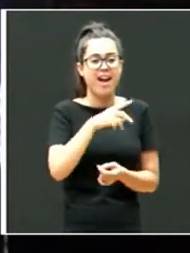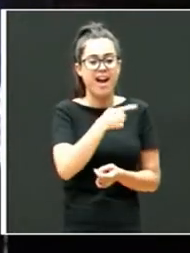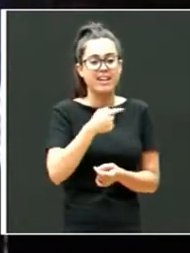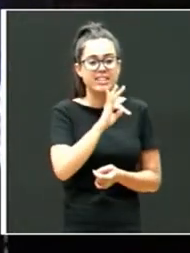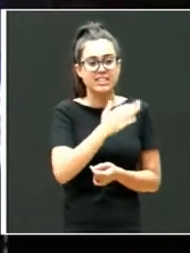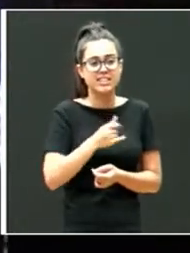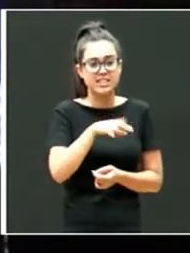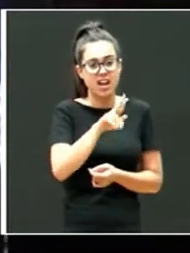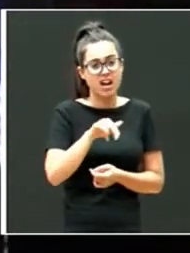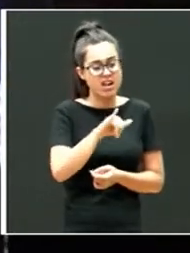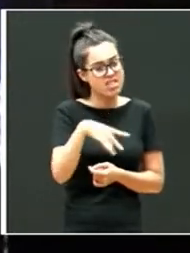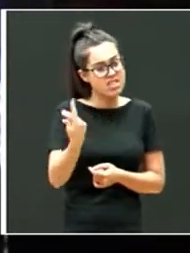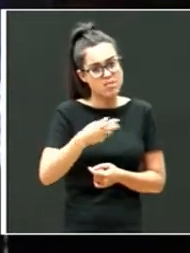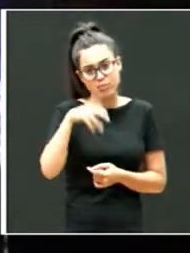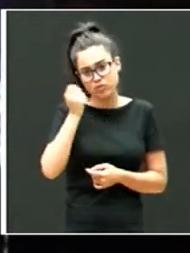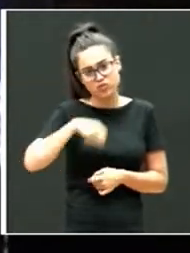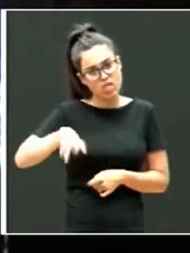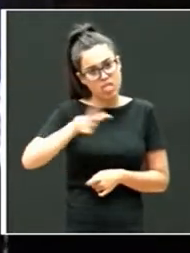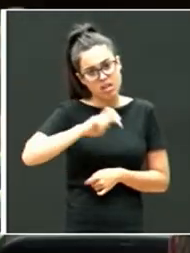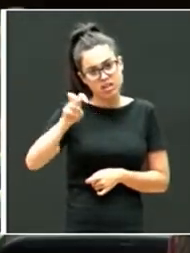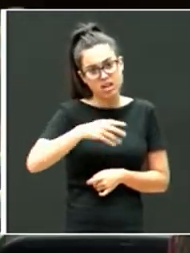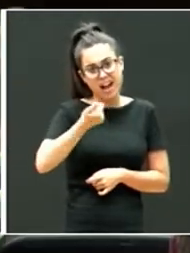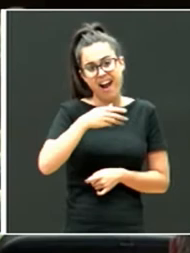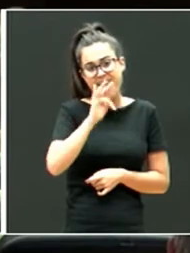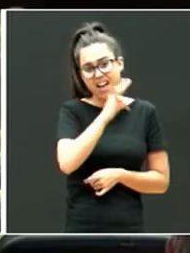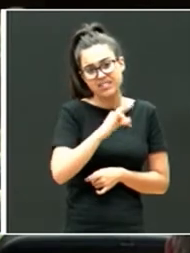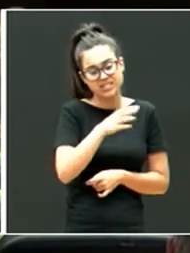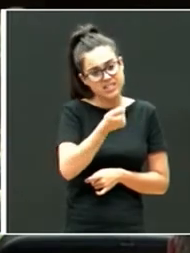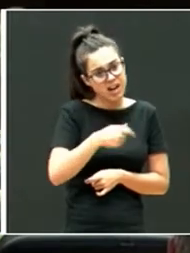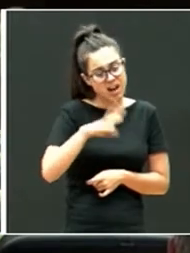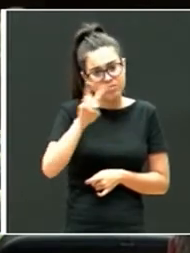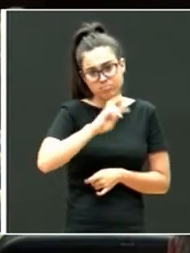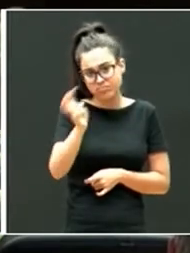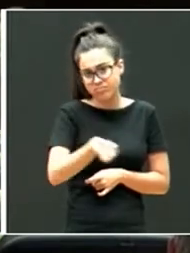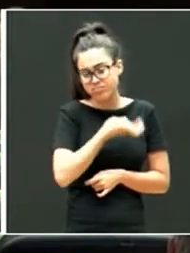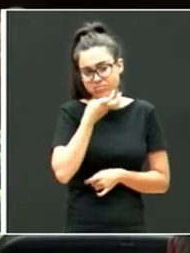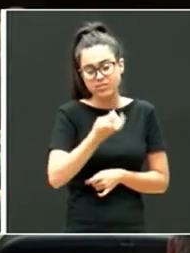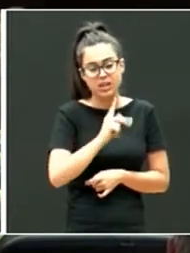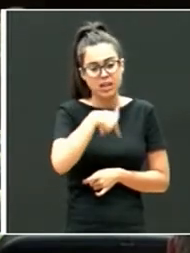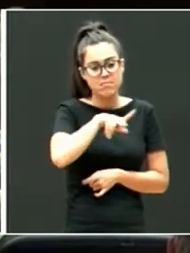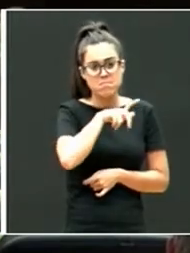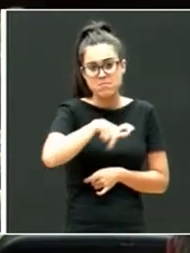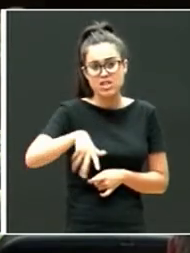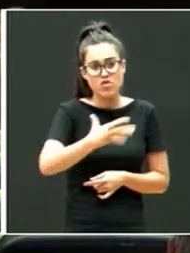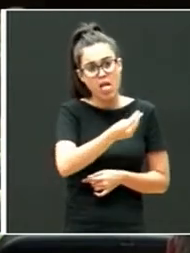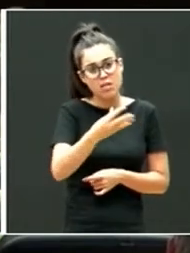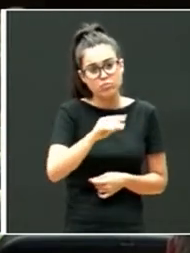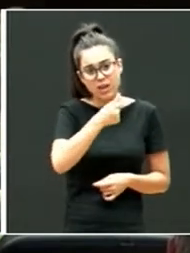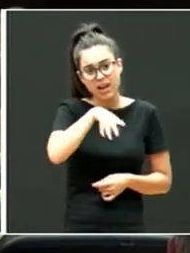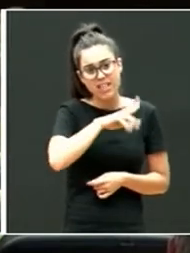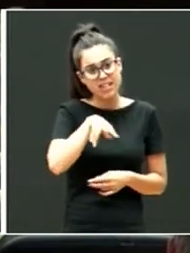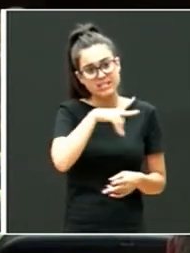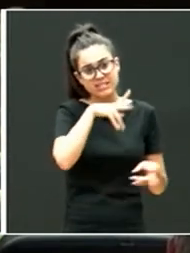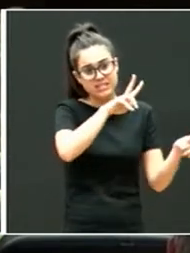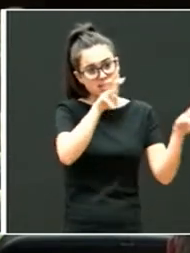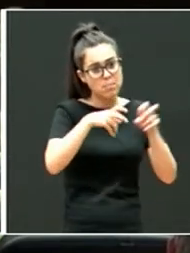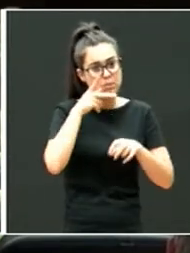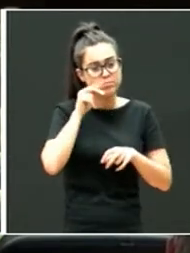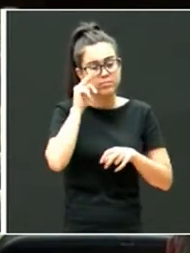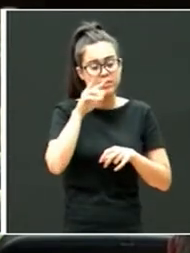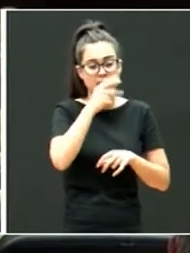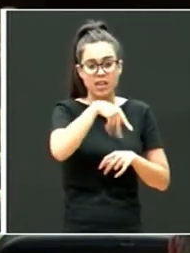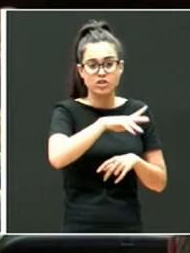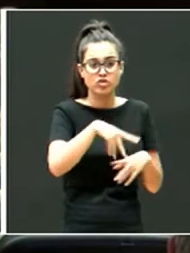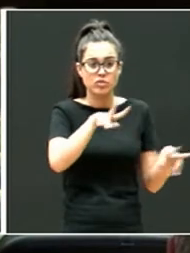Mújica, de otros profesionales, de Arantxa Brastegui y, bueno, pues de mucha gente que sabe sobre el tema, trabajando con el tema de educación.